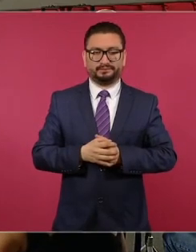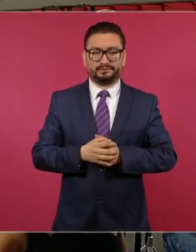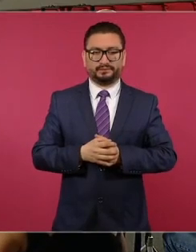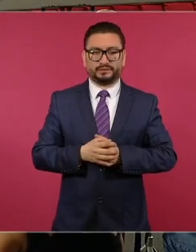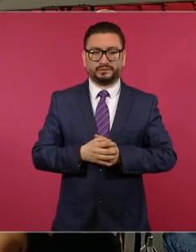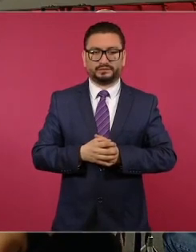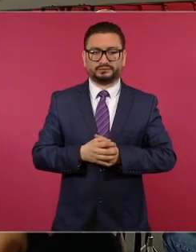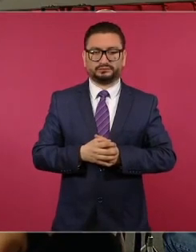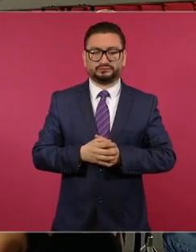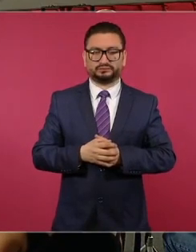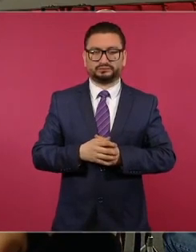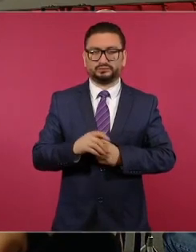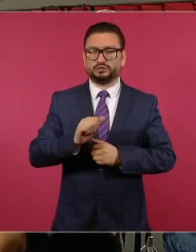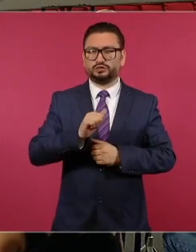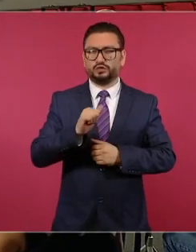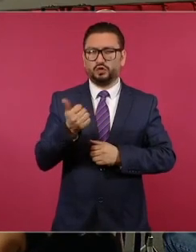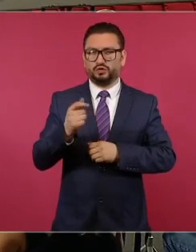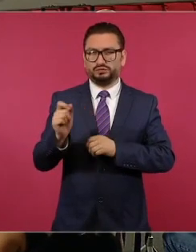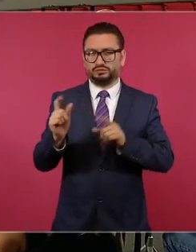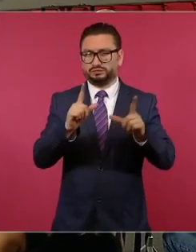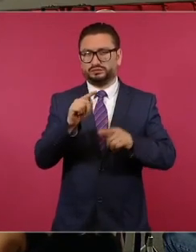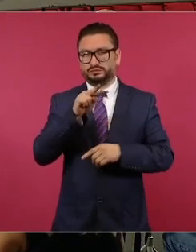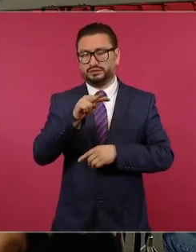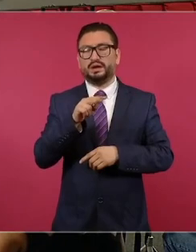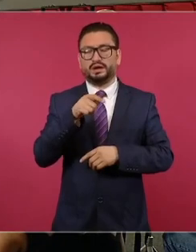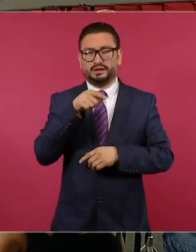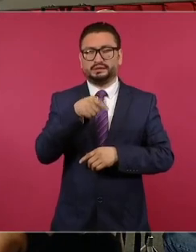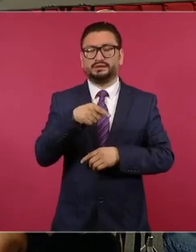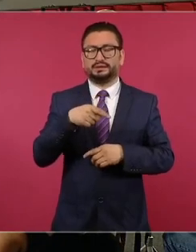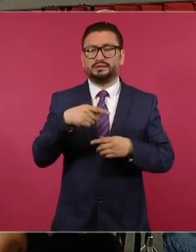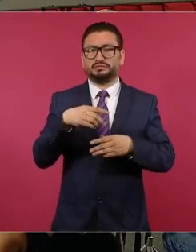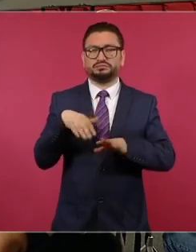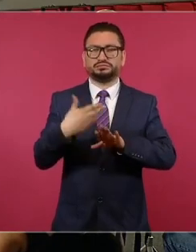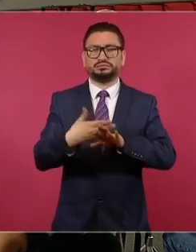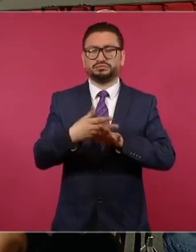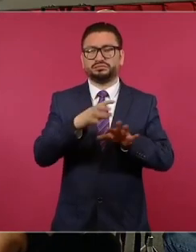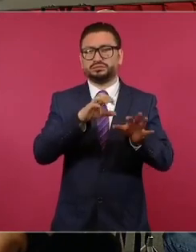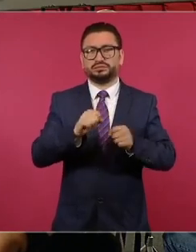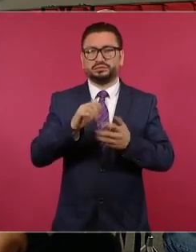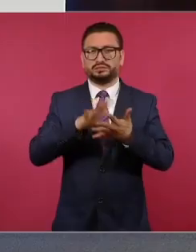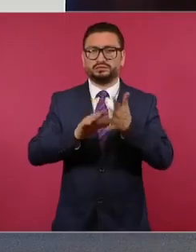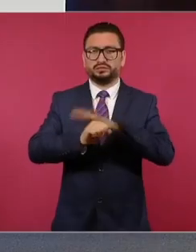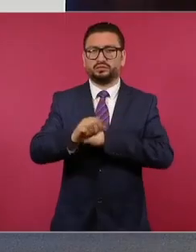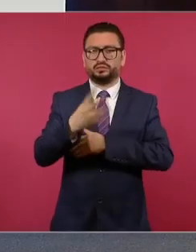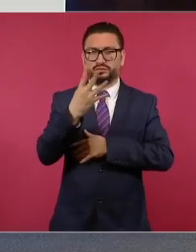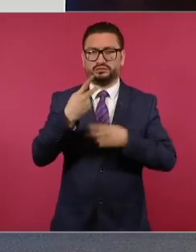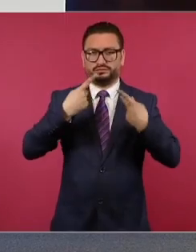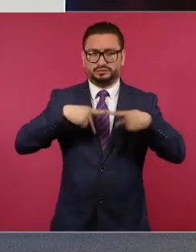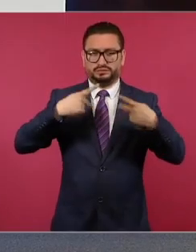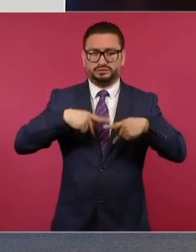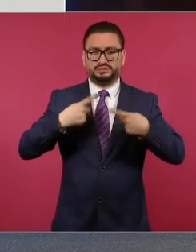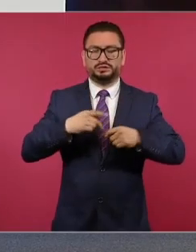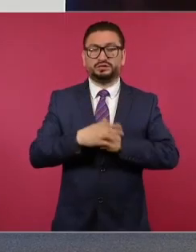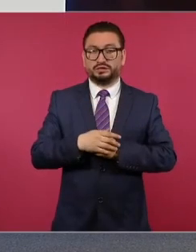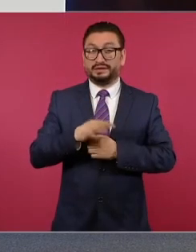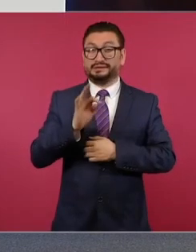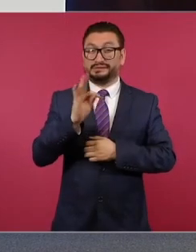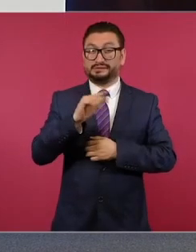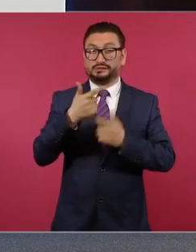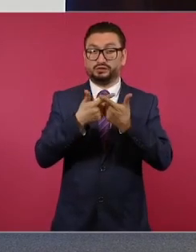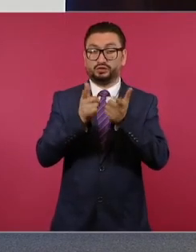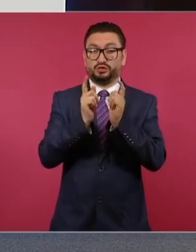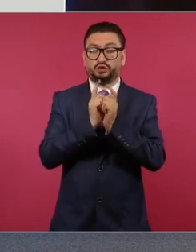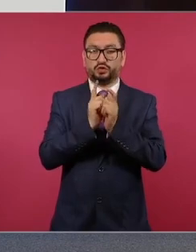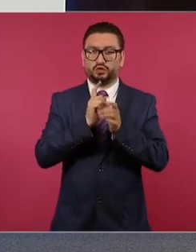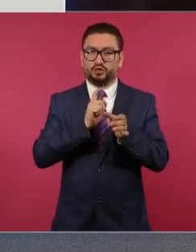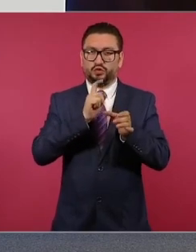Tenemos esta otra auto de formal prisión contra estas cuatro personas, presuntos integrantes del